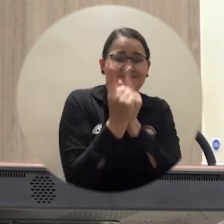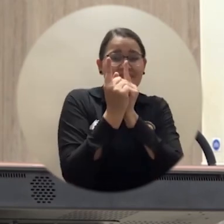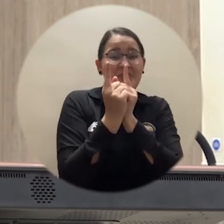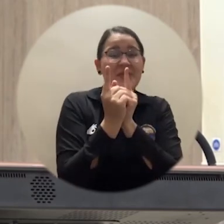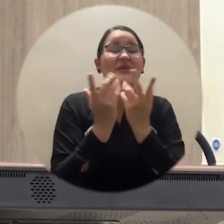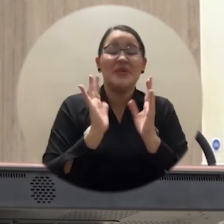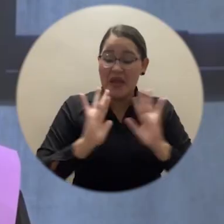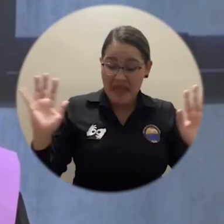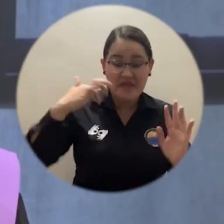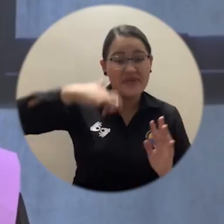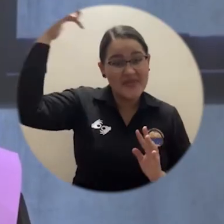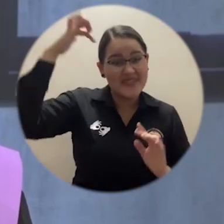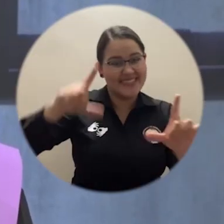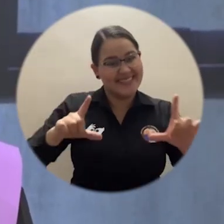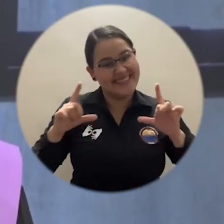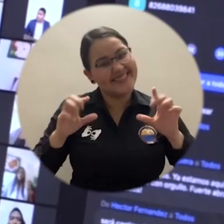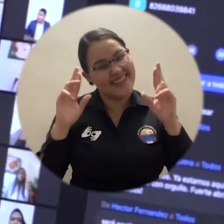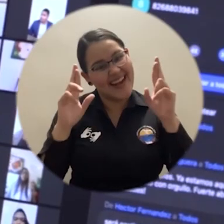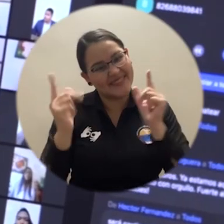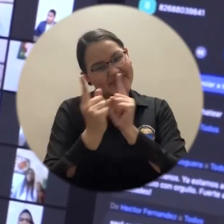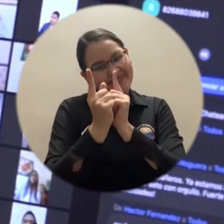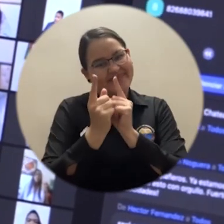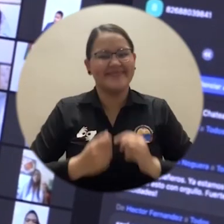ya como profesionales. Gracias.